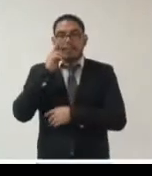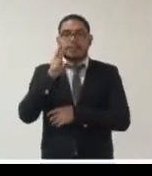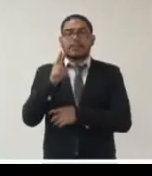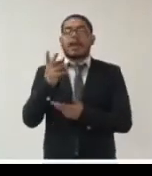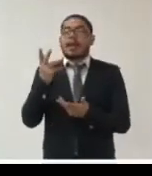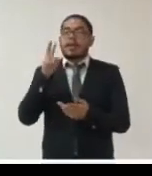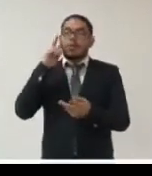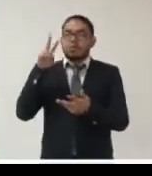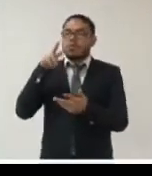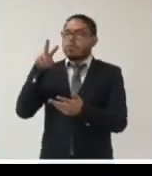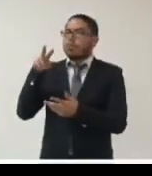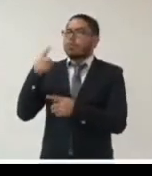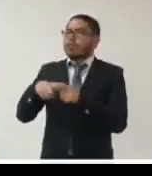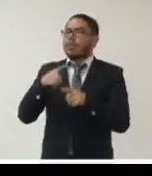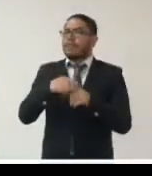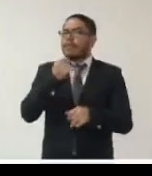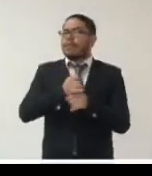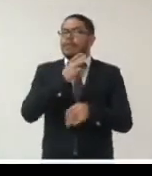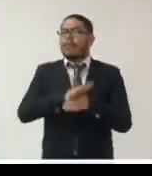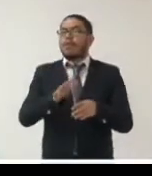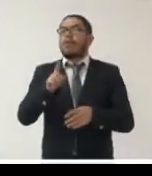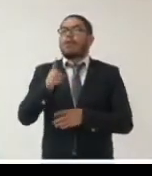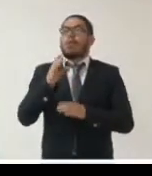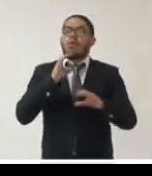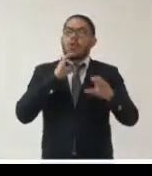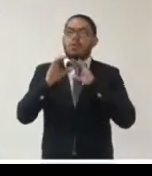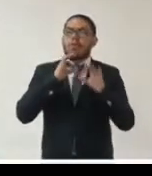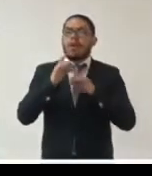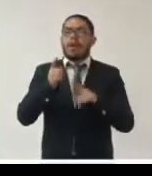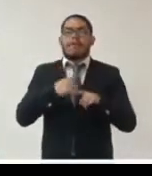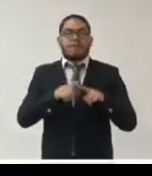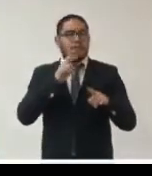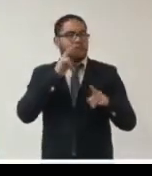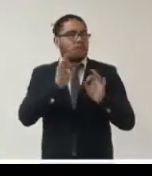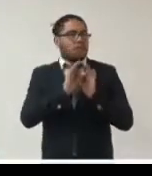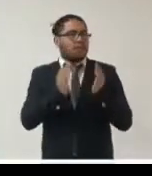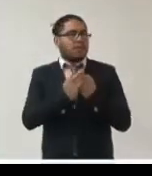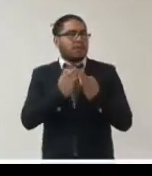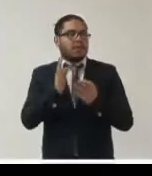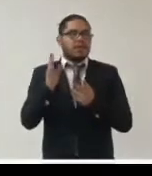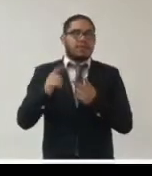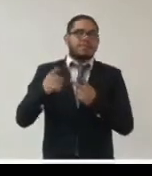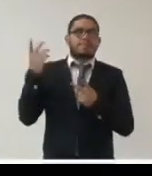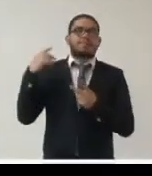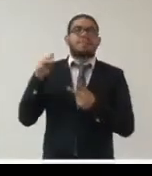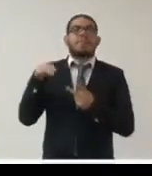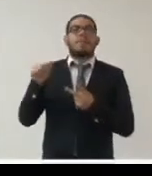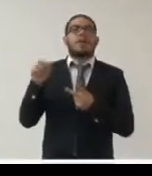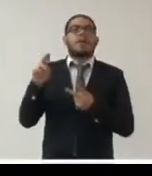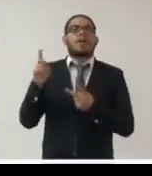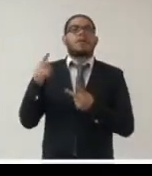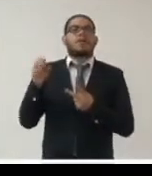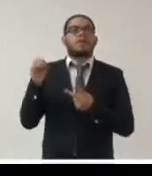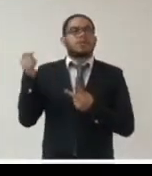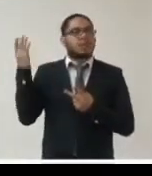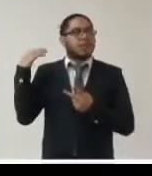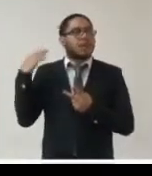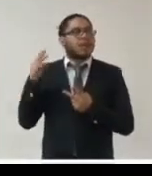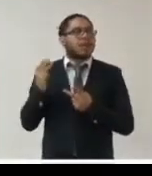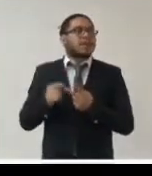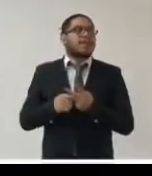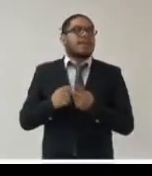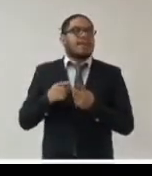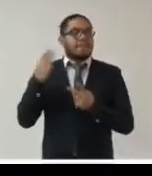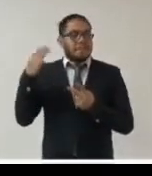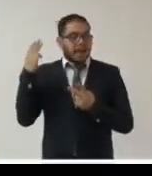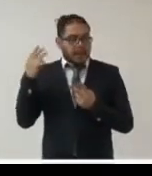tecnologías de la información y de la comunicación de manera diferente por ahí de marzo que nos fuimos a trabajar a casa pensamos que pronto íbamos